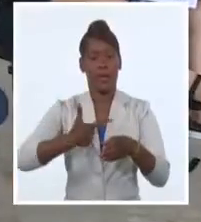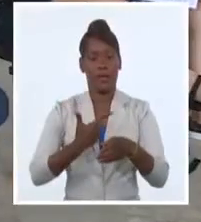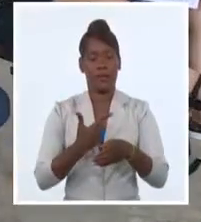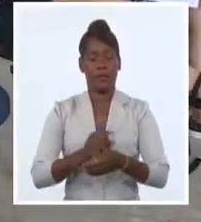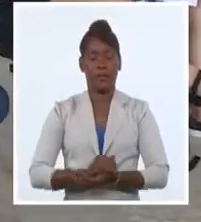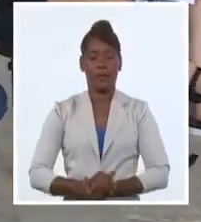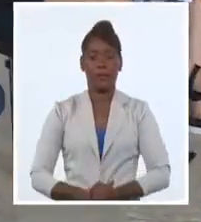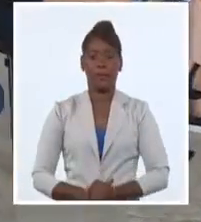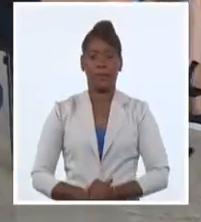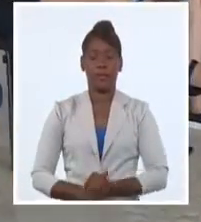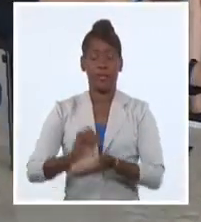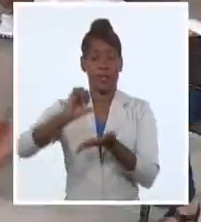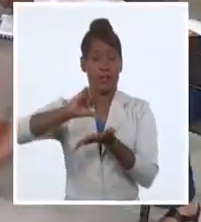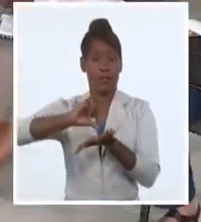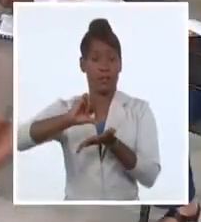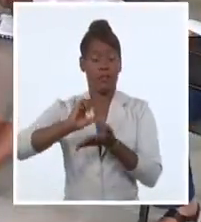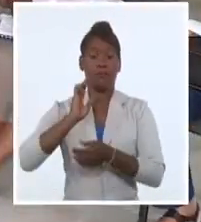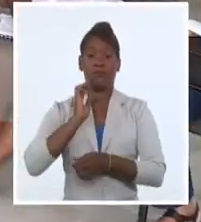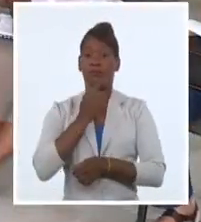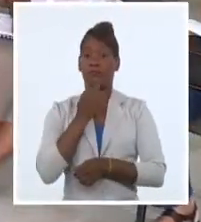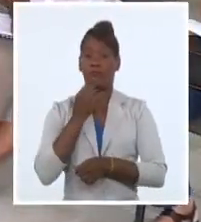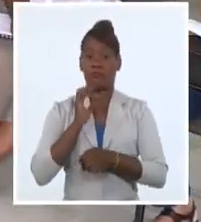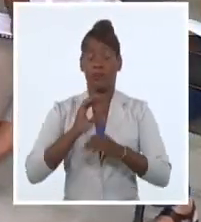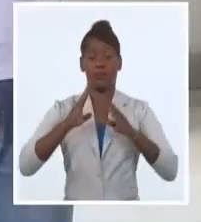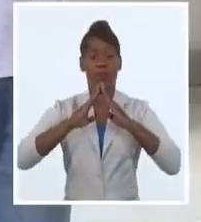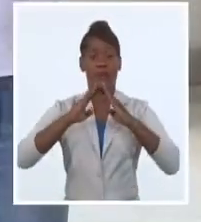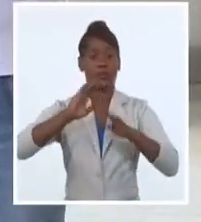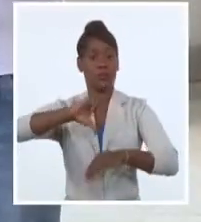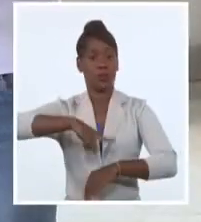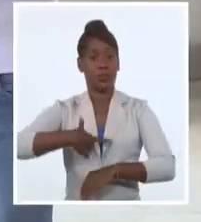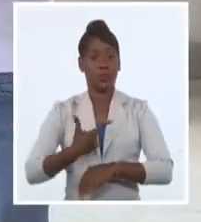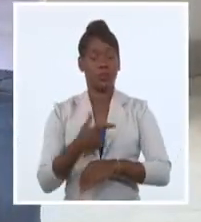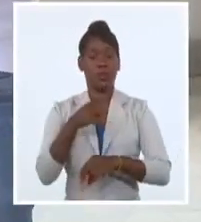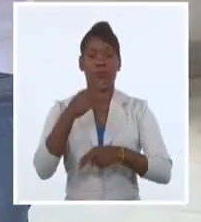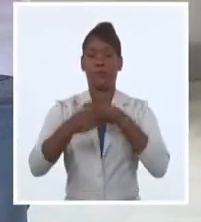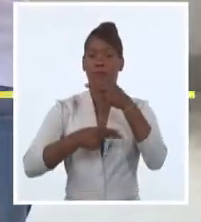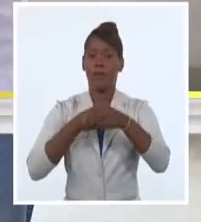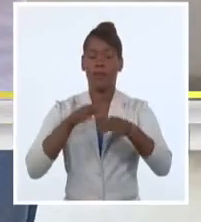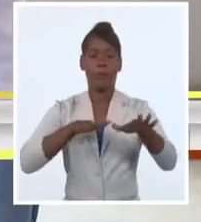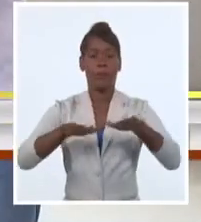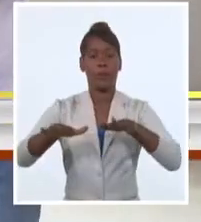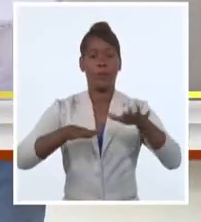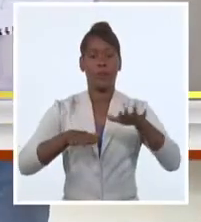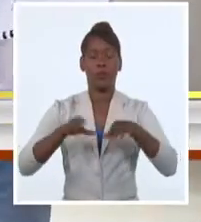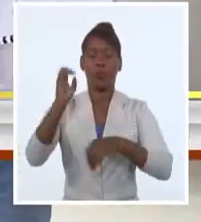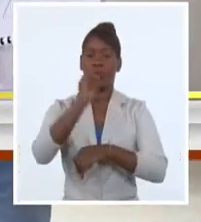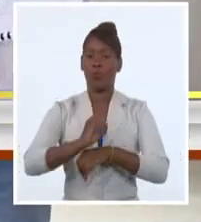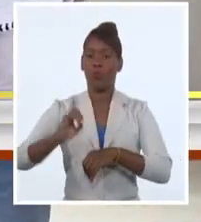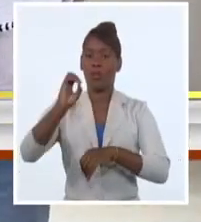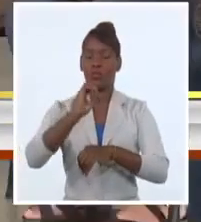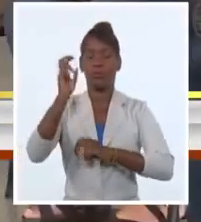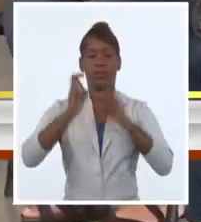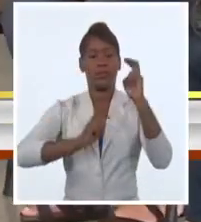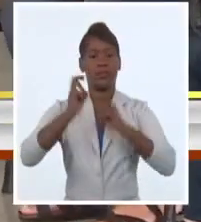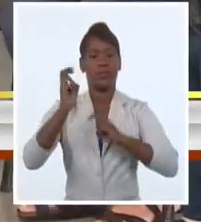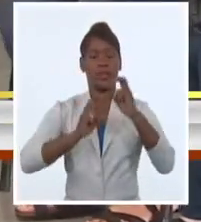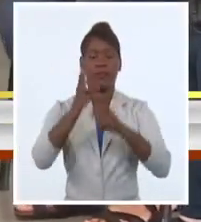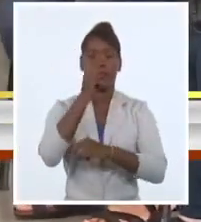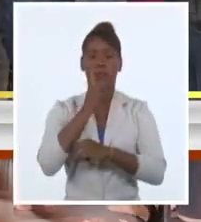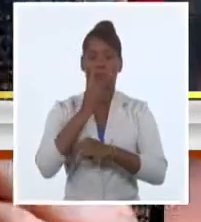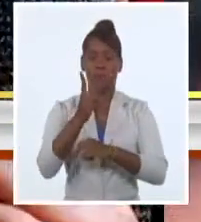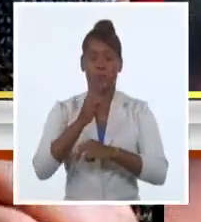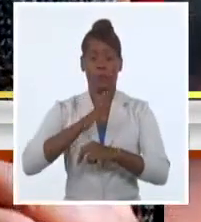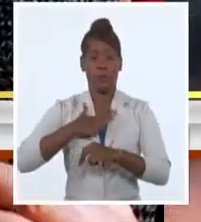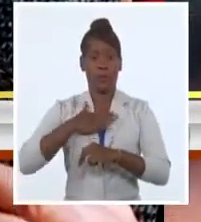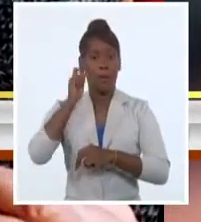El Centro Martin Luther King y la Casa de las Américas organizaron una serie de talleres sobre educación popular, las experiencias